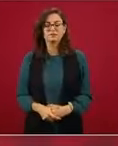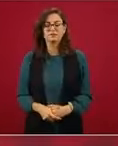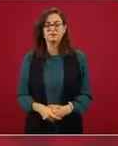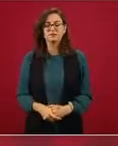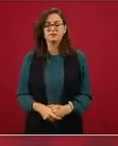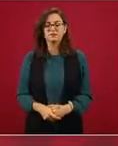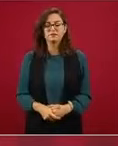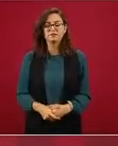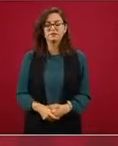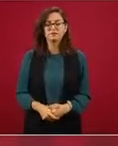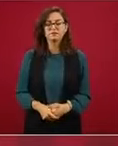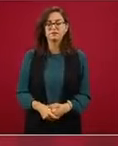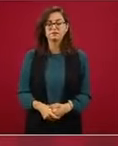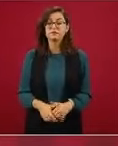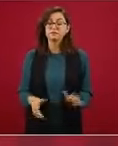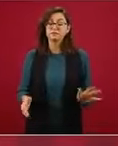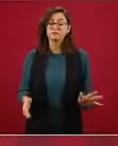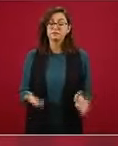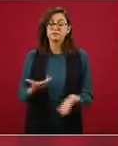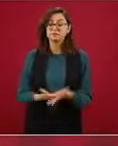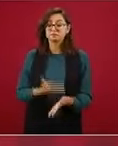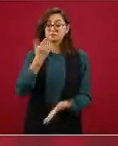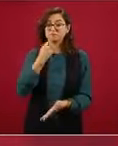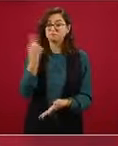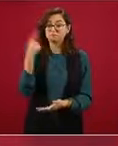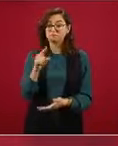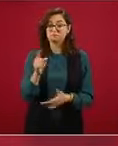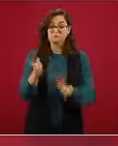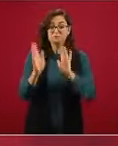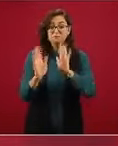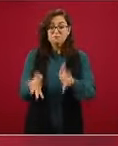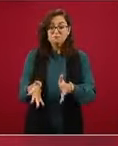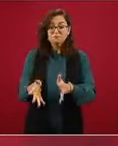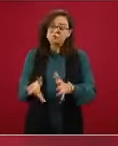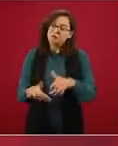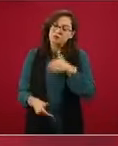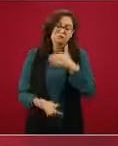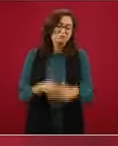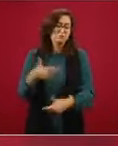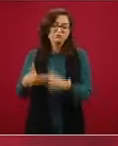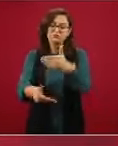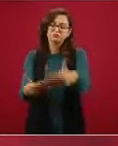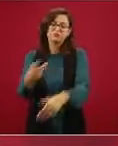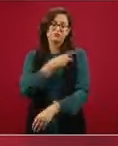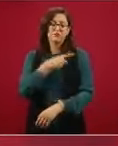Pero si ya hay una denuncia, tiene que procederse. Además,